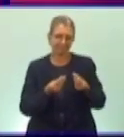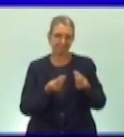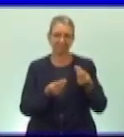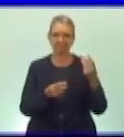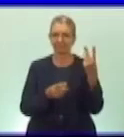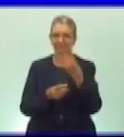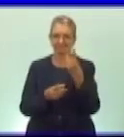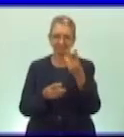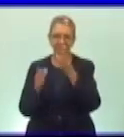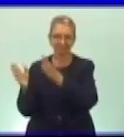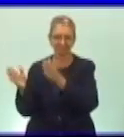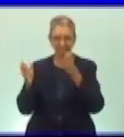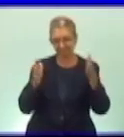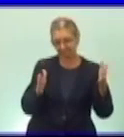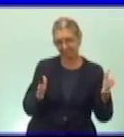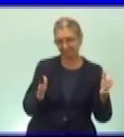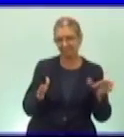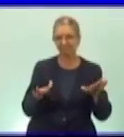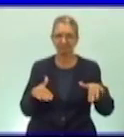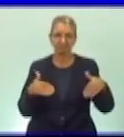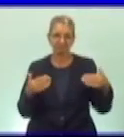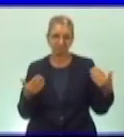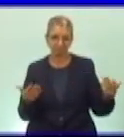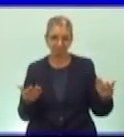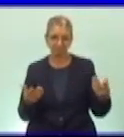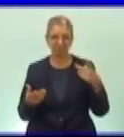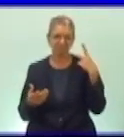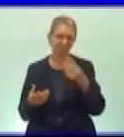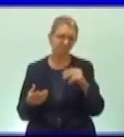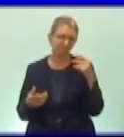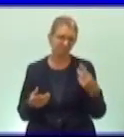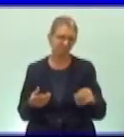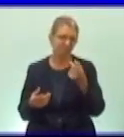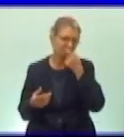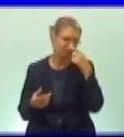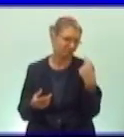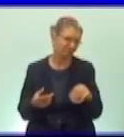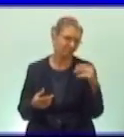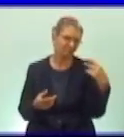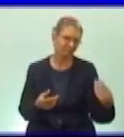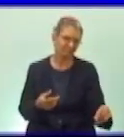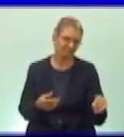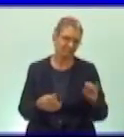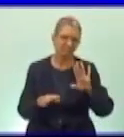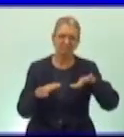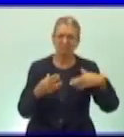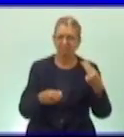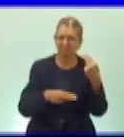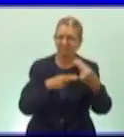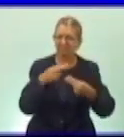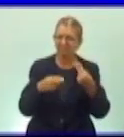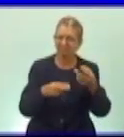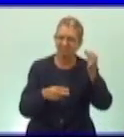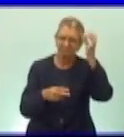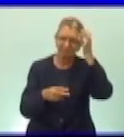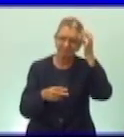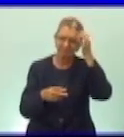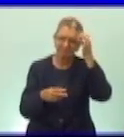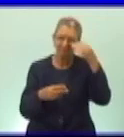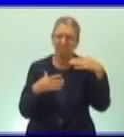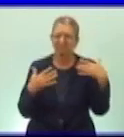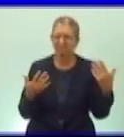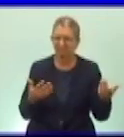segundo momento ya es la explotación colonial lo que le hicieron a nuestros primeros pobladores